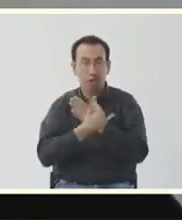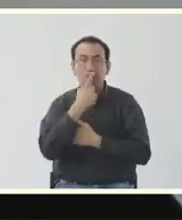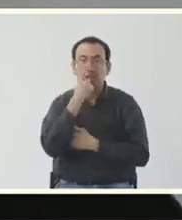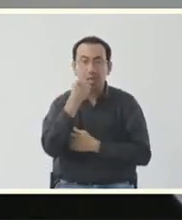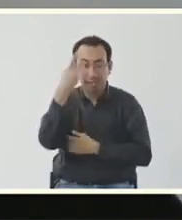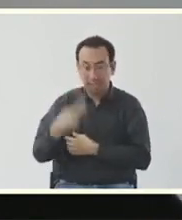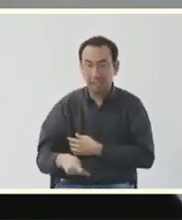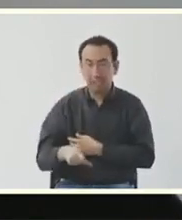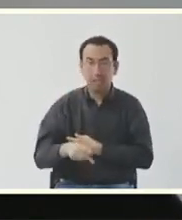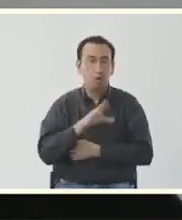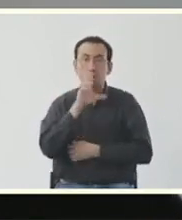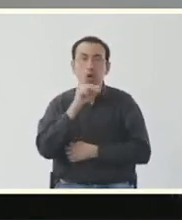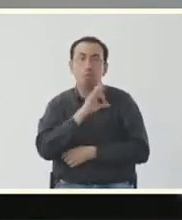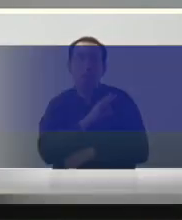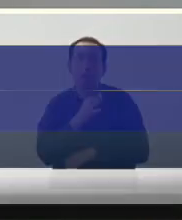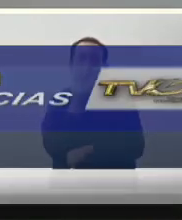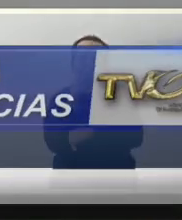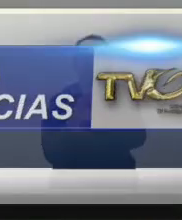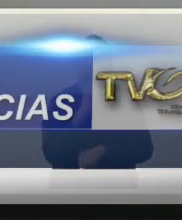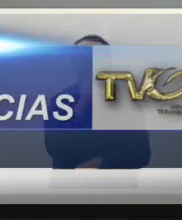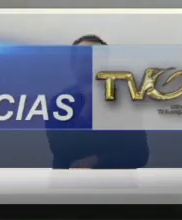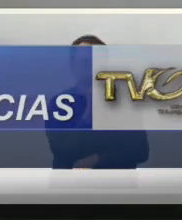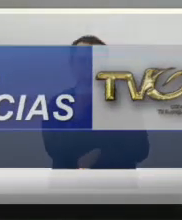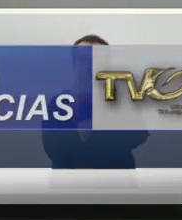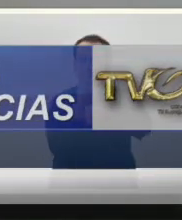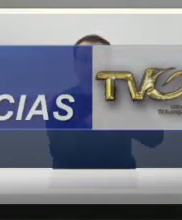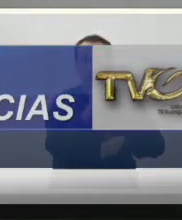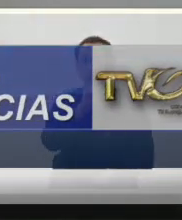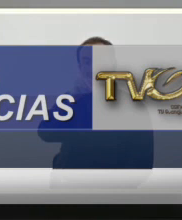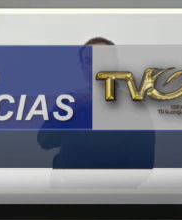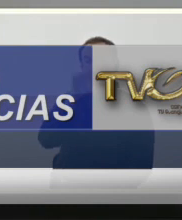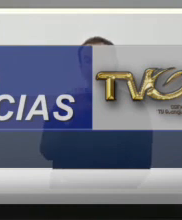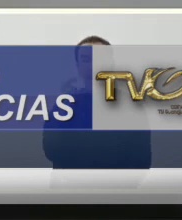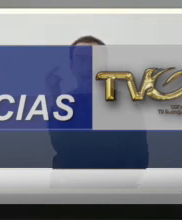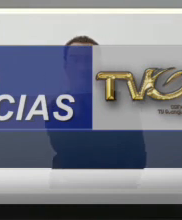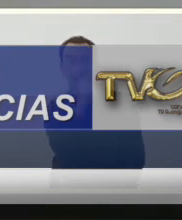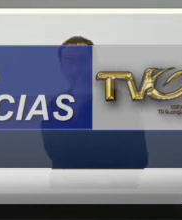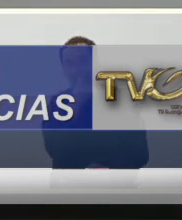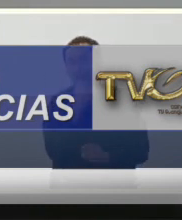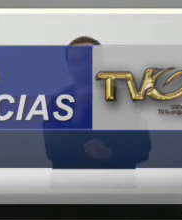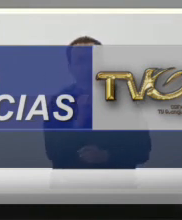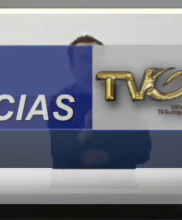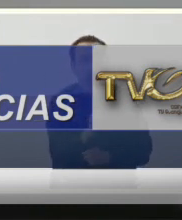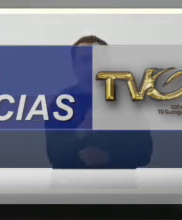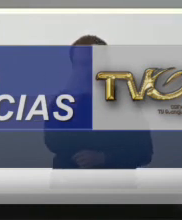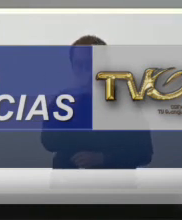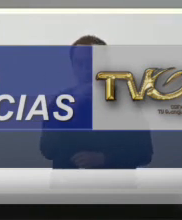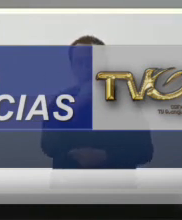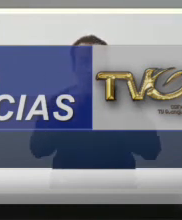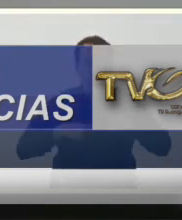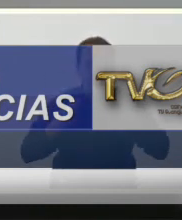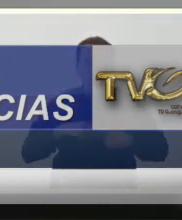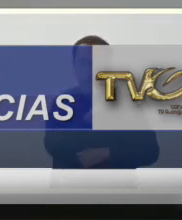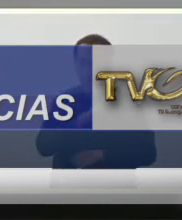que este consejo no está en posibilidad de modificar la fecha en que el Instituto Nacional Electoral determinó que deben concluir los plazos para que las personas